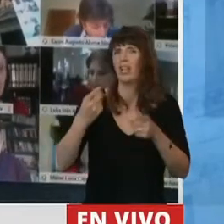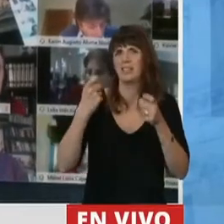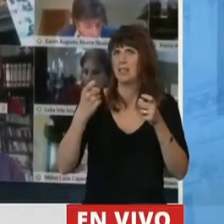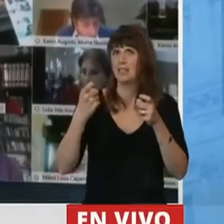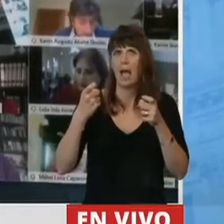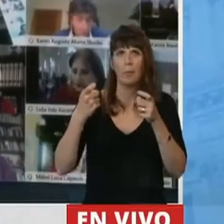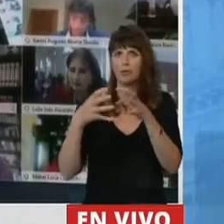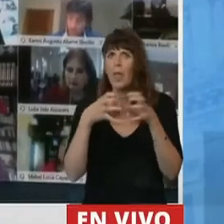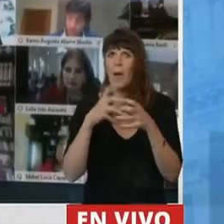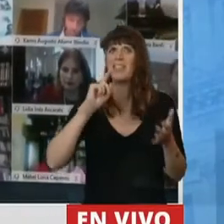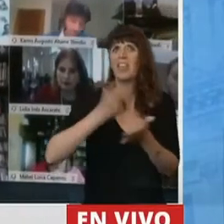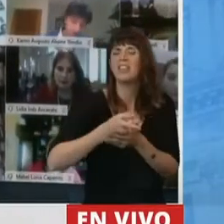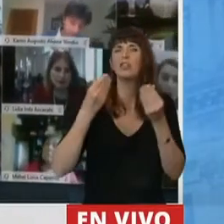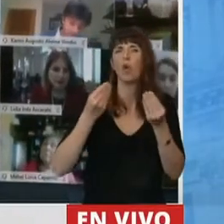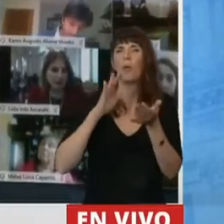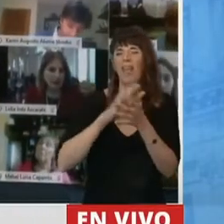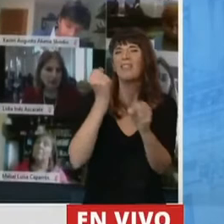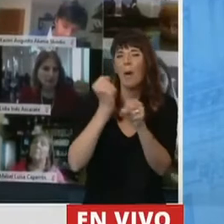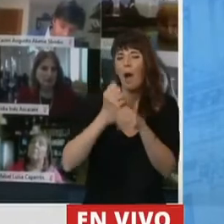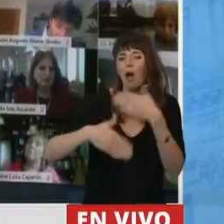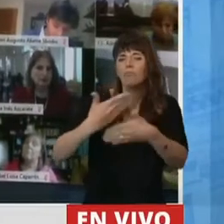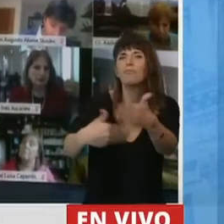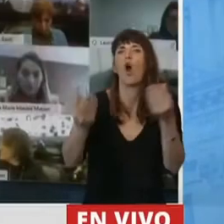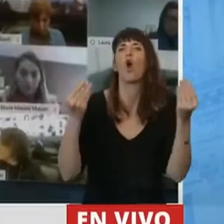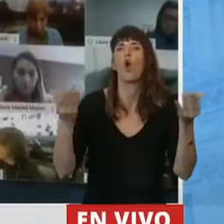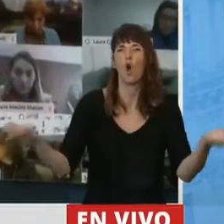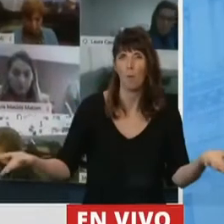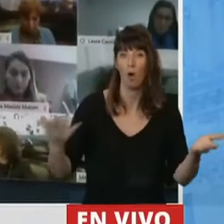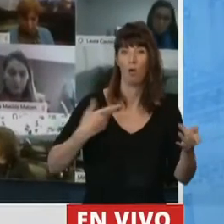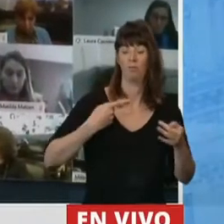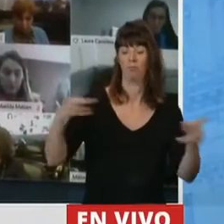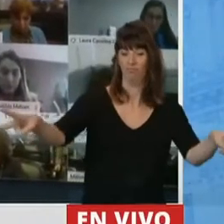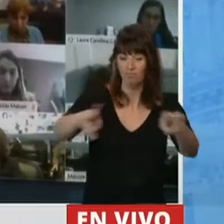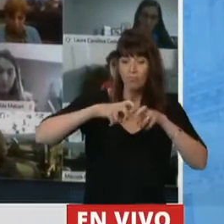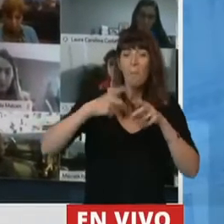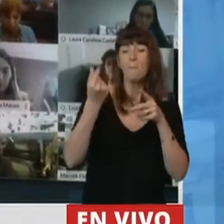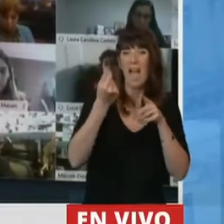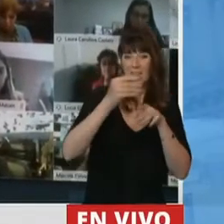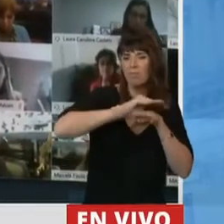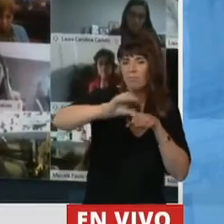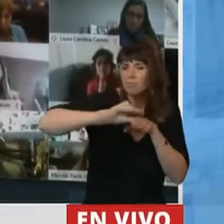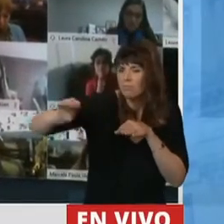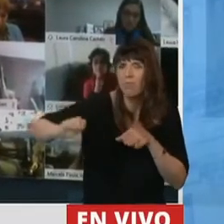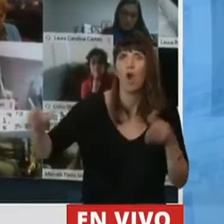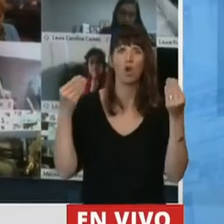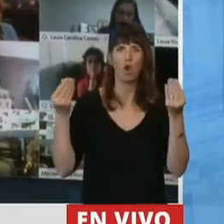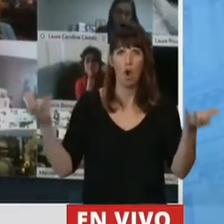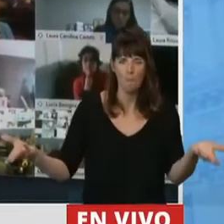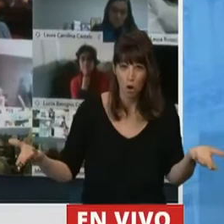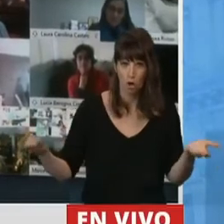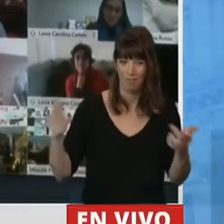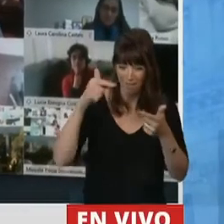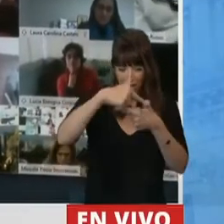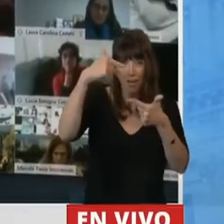manera se va a llevar adelante el trabajo, de qué manera se va a distribuir la riqueza, de qué manera algunos sectores van a tener que dar